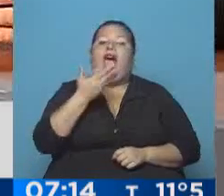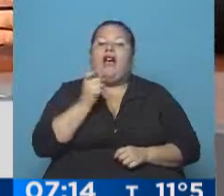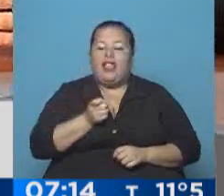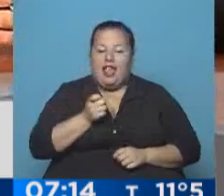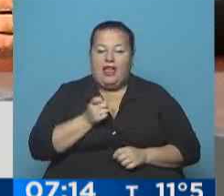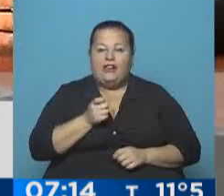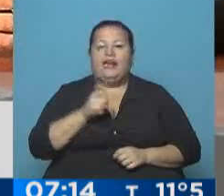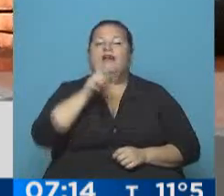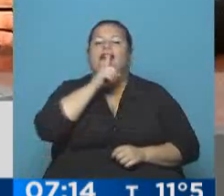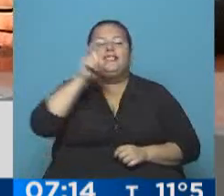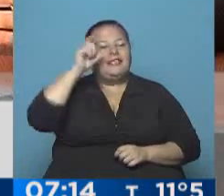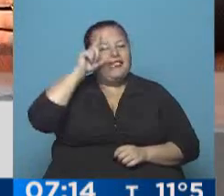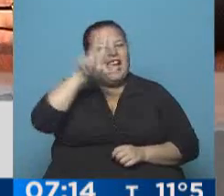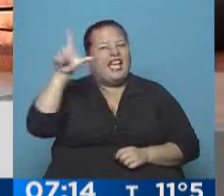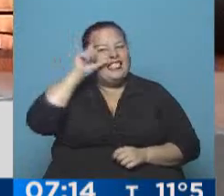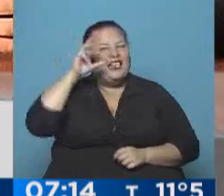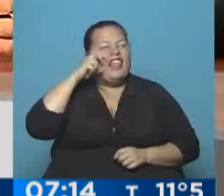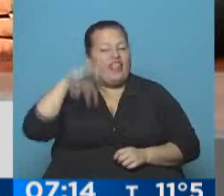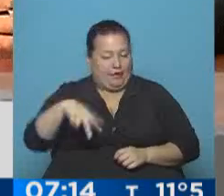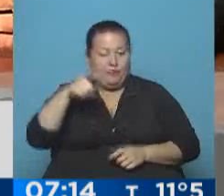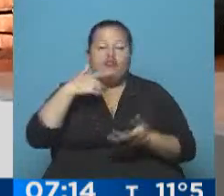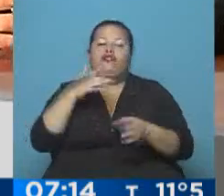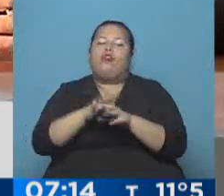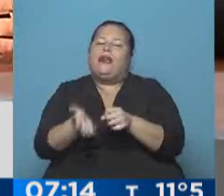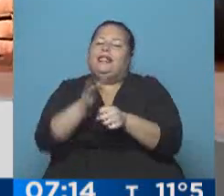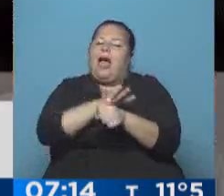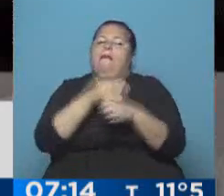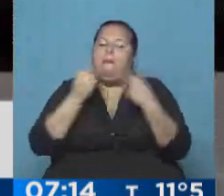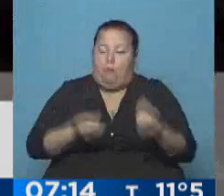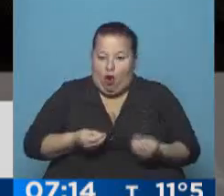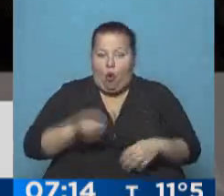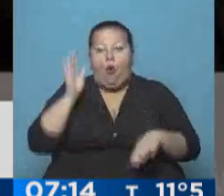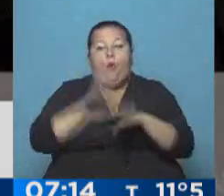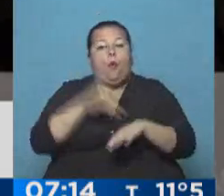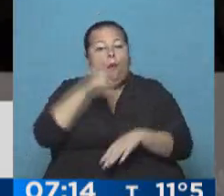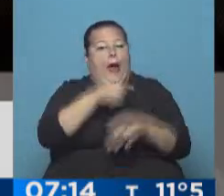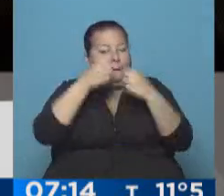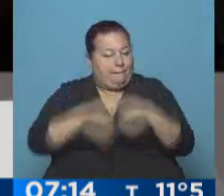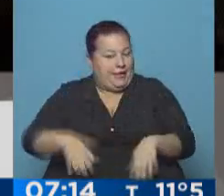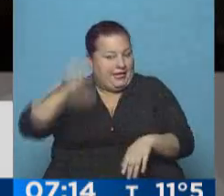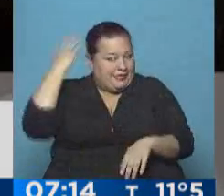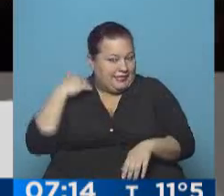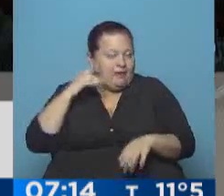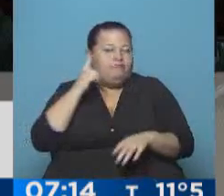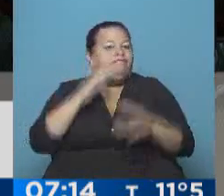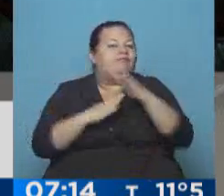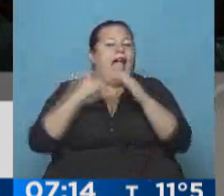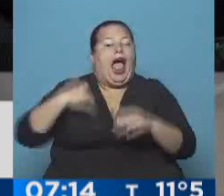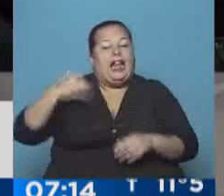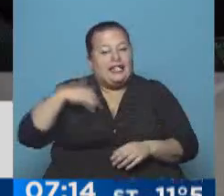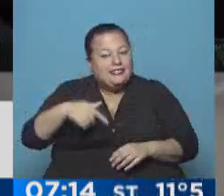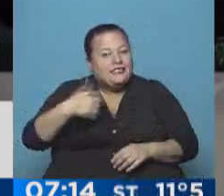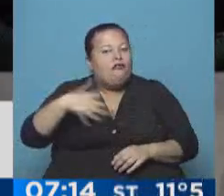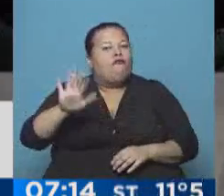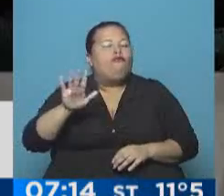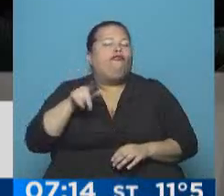a Carlos Telleldin. Bueno, cuando habla Lourdes de encubrimiento, tiene que ver con la acusación inicial que tenía, justamente como la pata argentina, la que le dio,